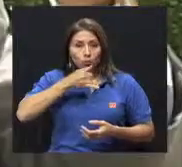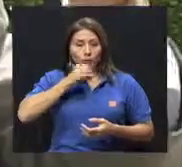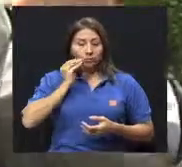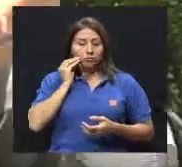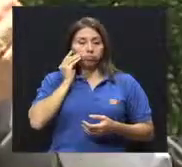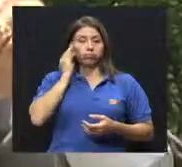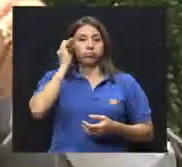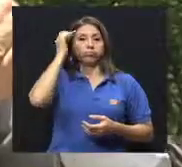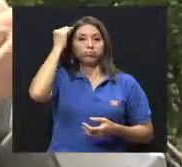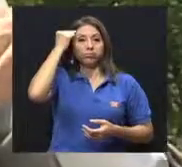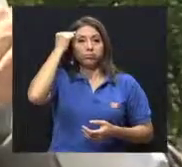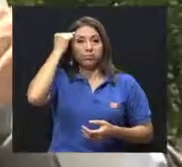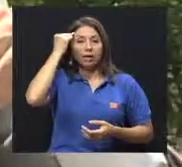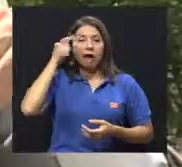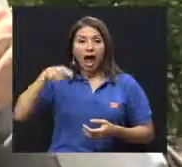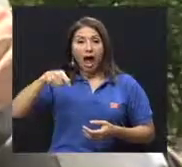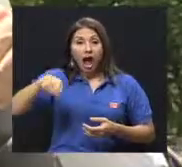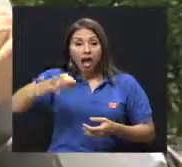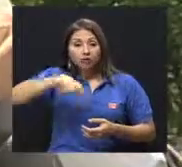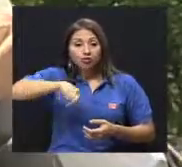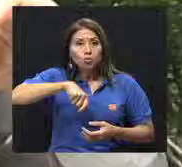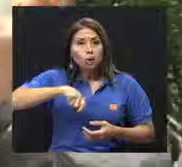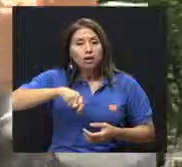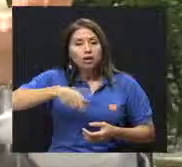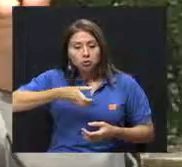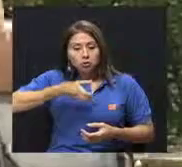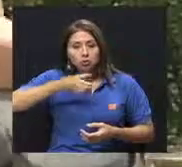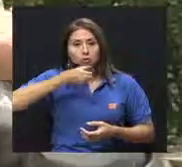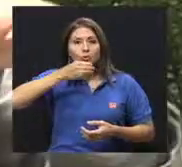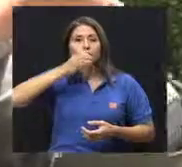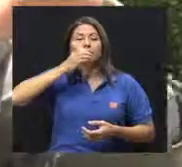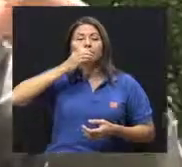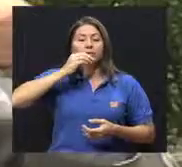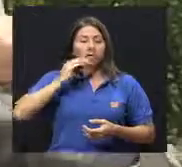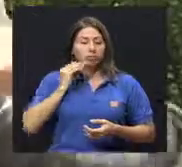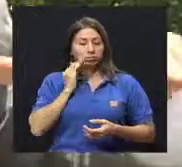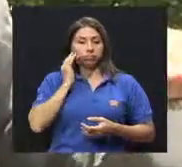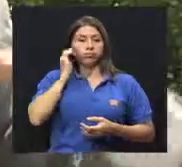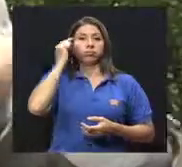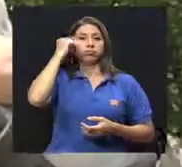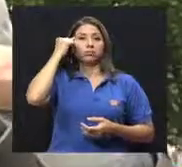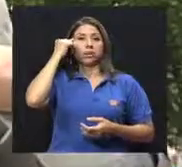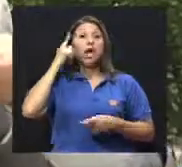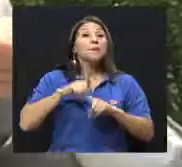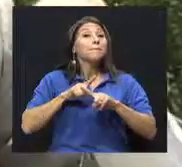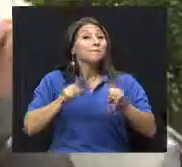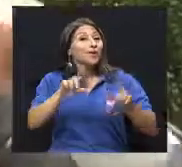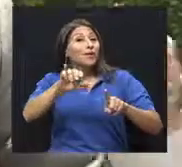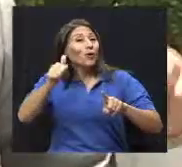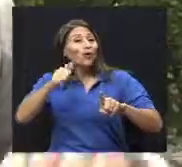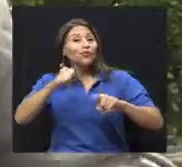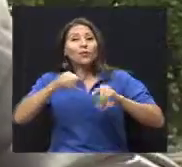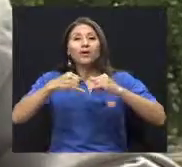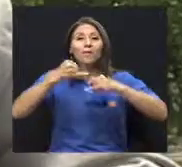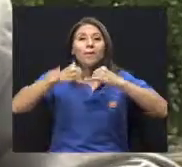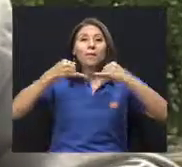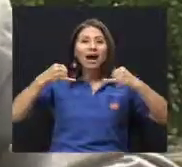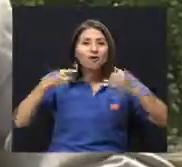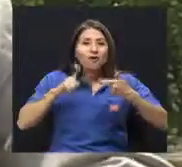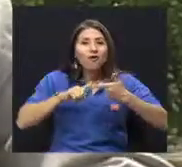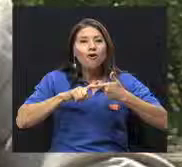toman y rápidamente sube el azúcar. Pero hay los macarrones, los fideos, las harinas, el pan